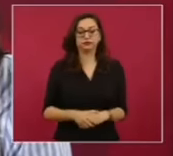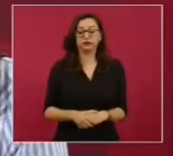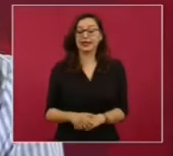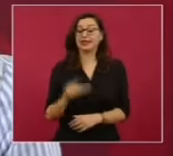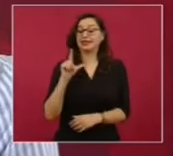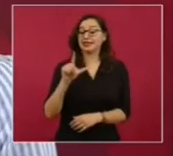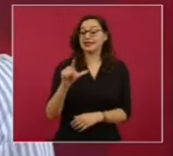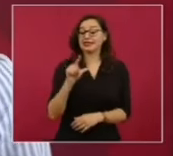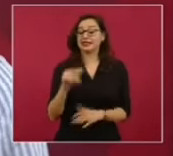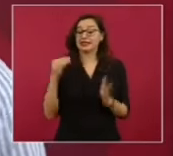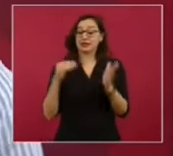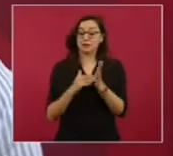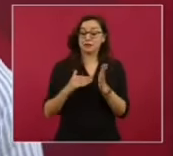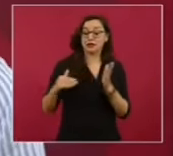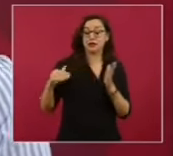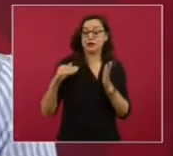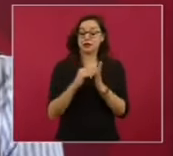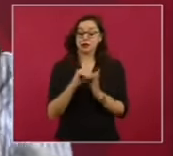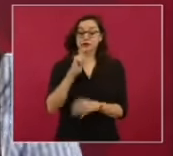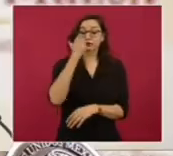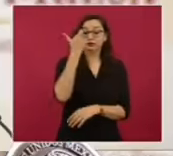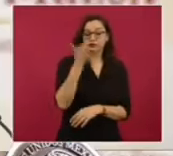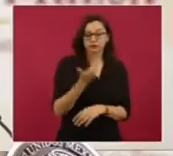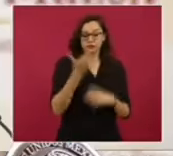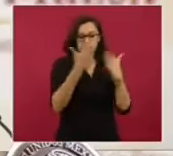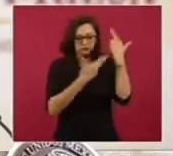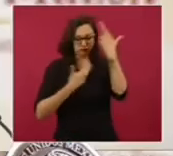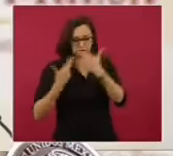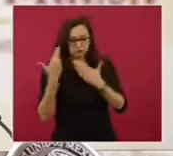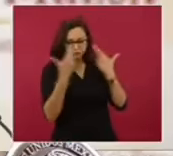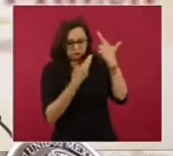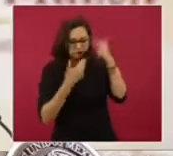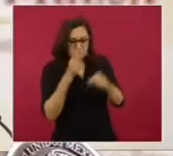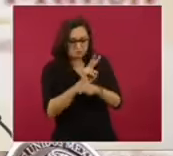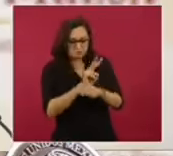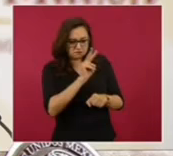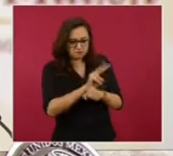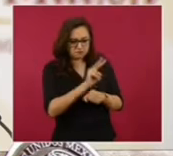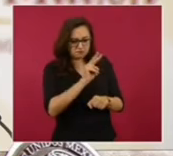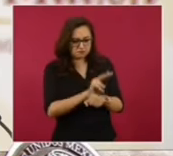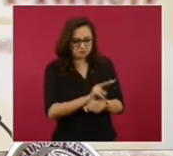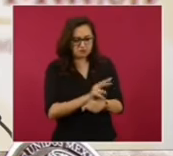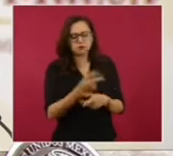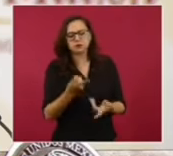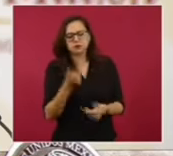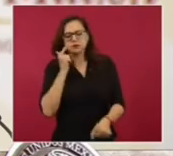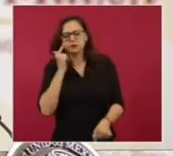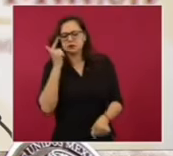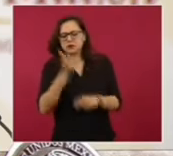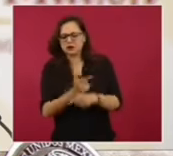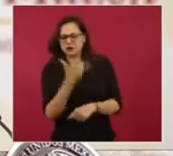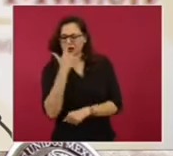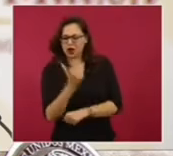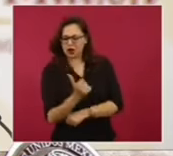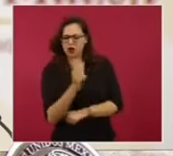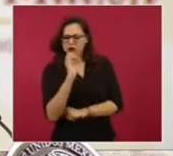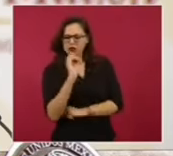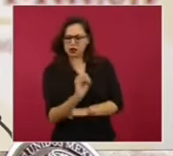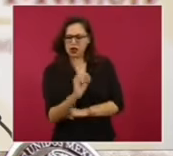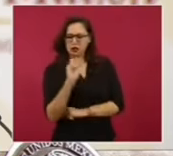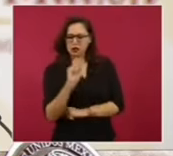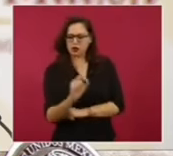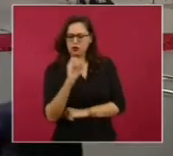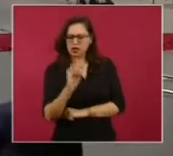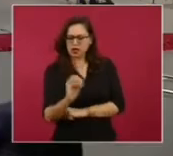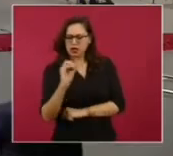mil millones de pesos auditados, sólo fue observado el 0.01 por ciento,